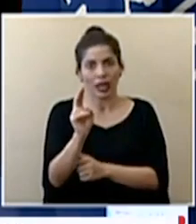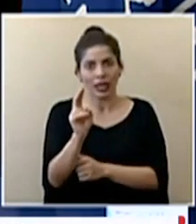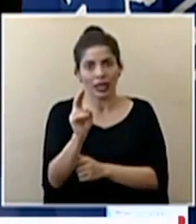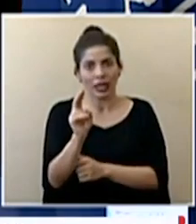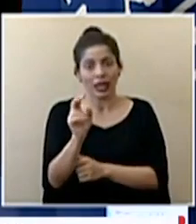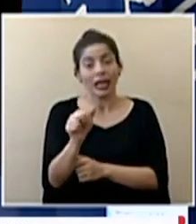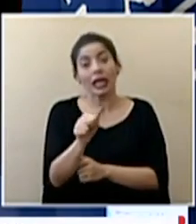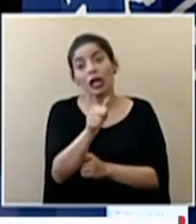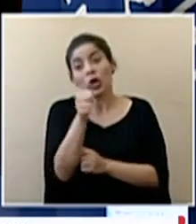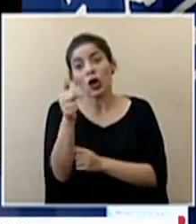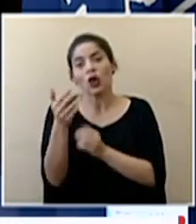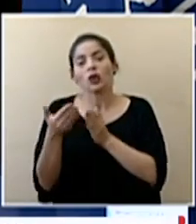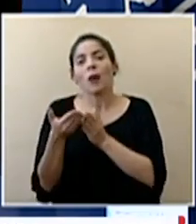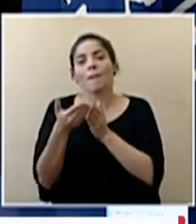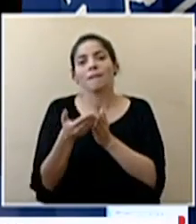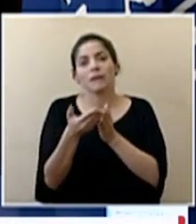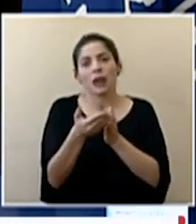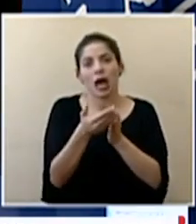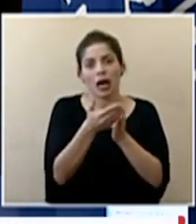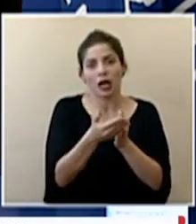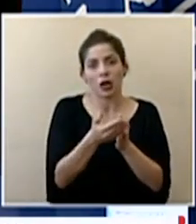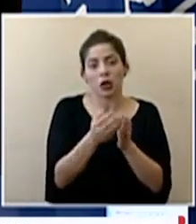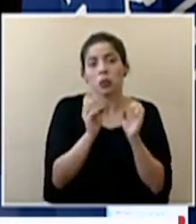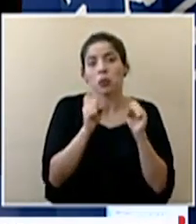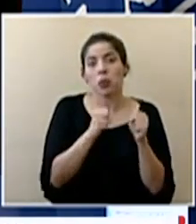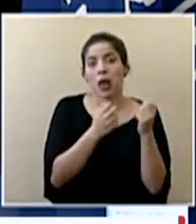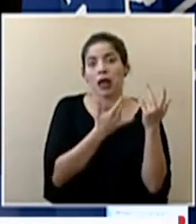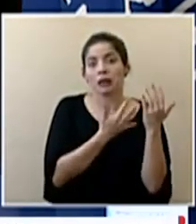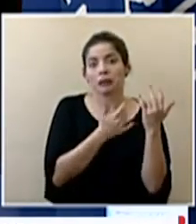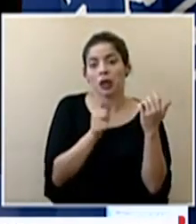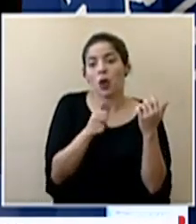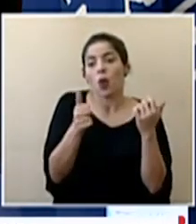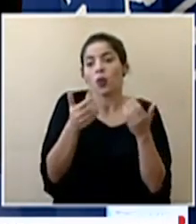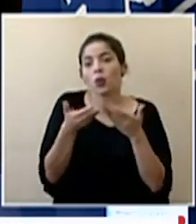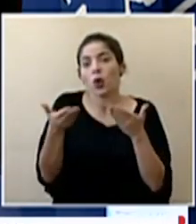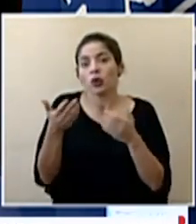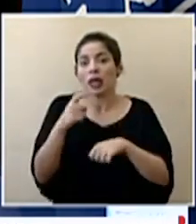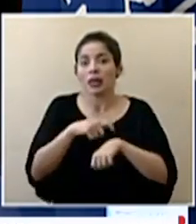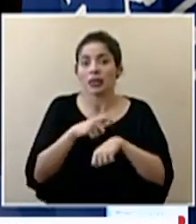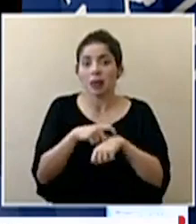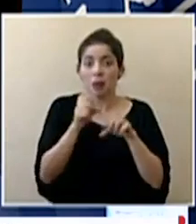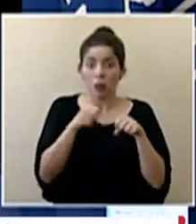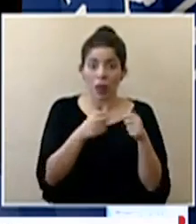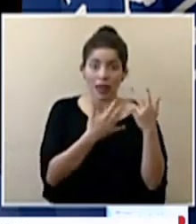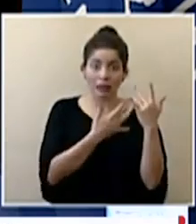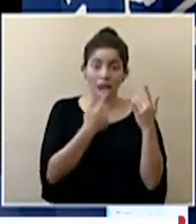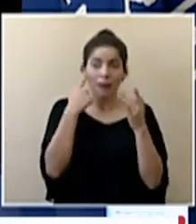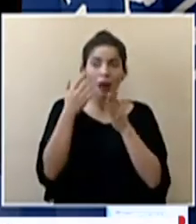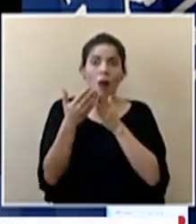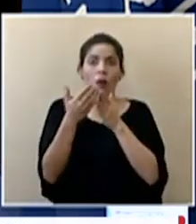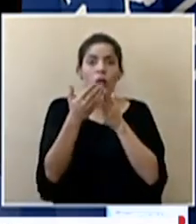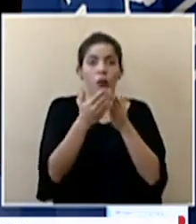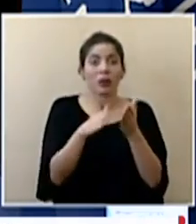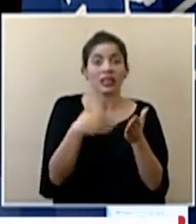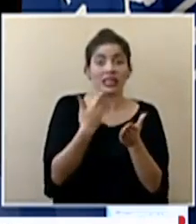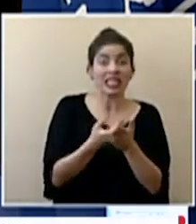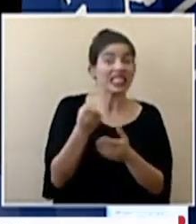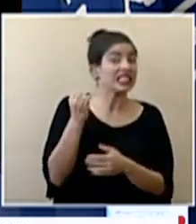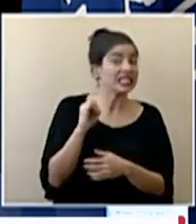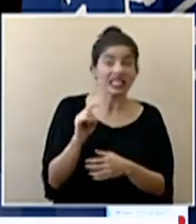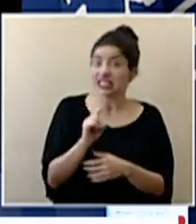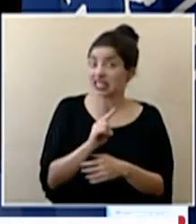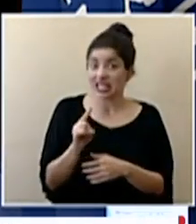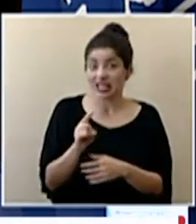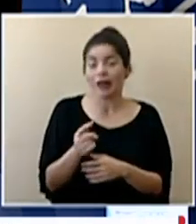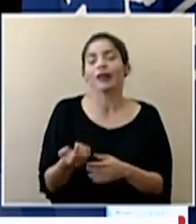por barco si podamos esperar esa cantidad de tiempo para que llegue un barco y si no igual